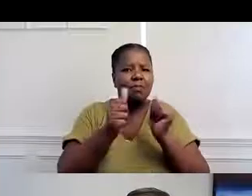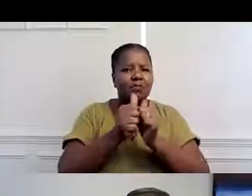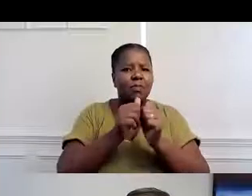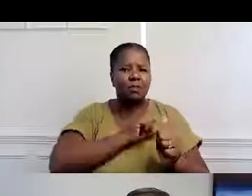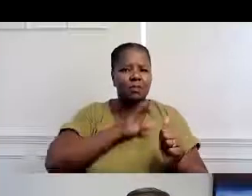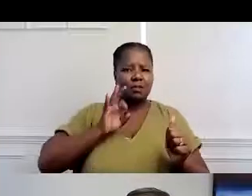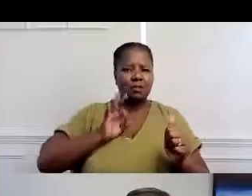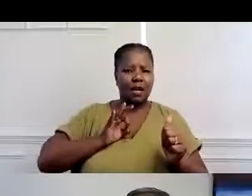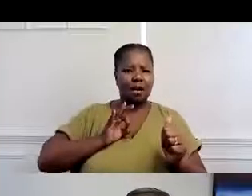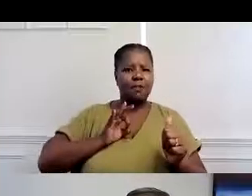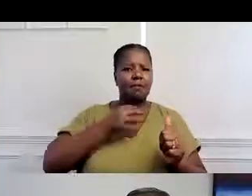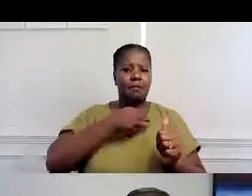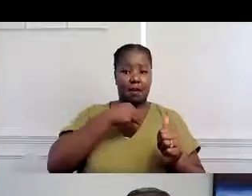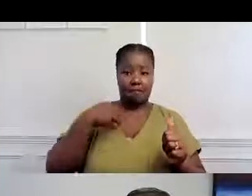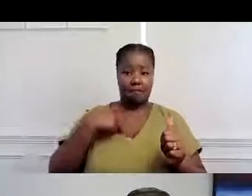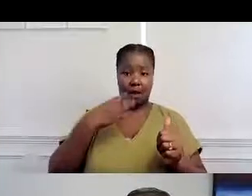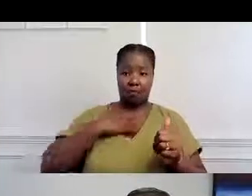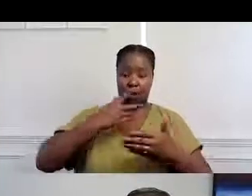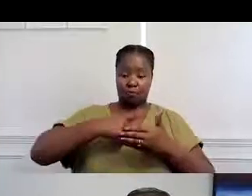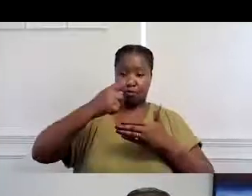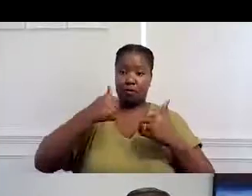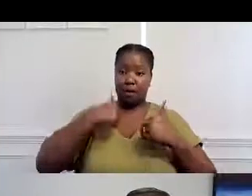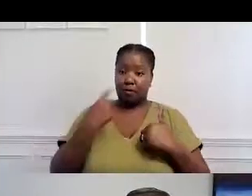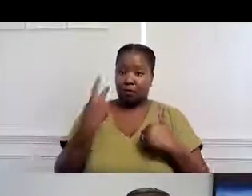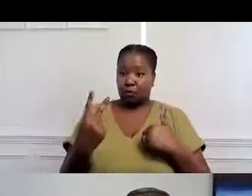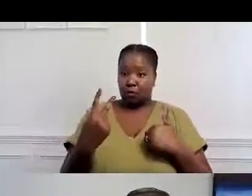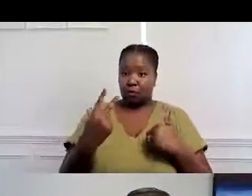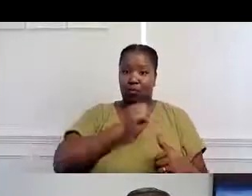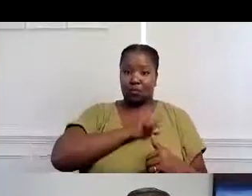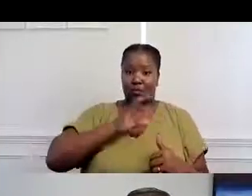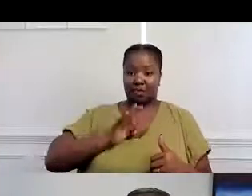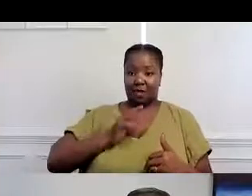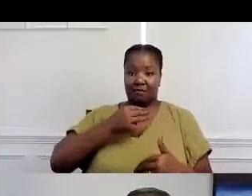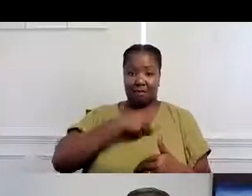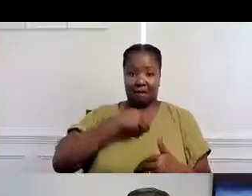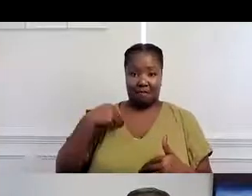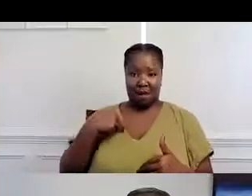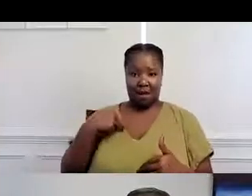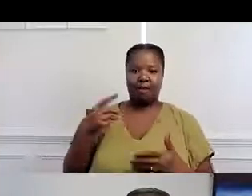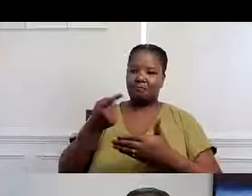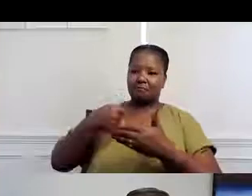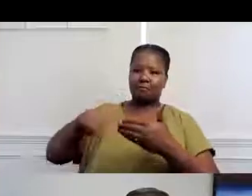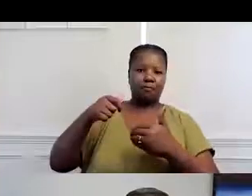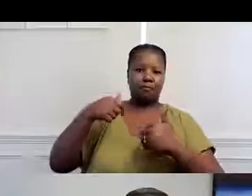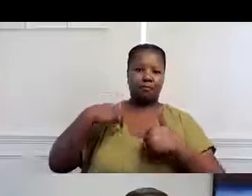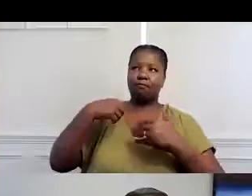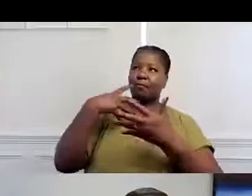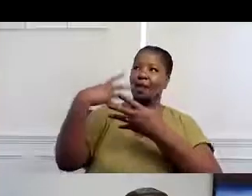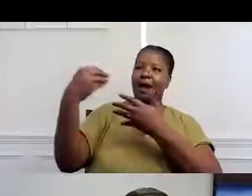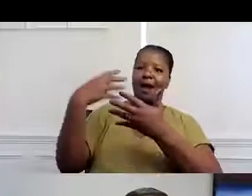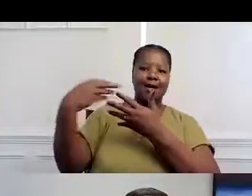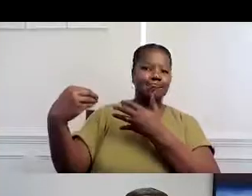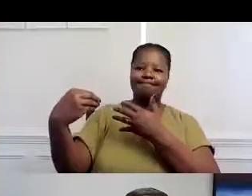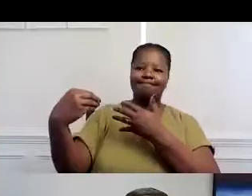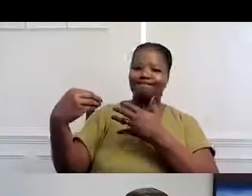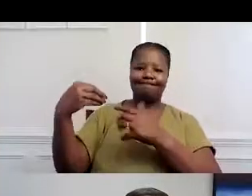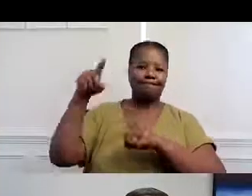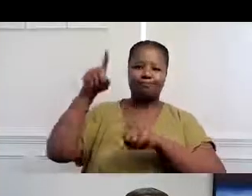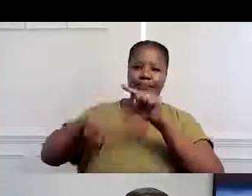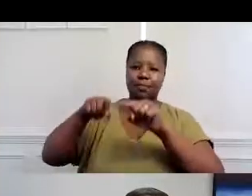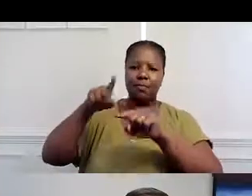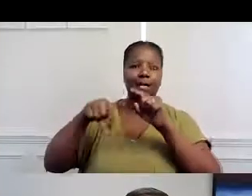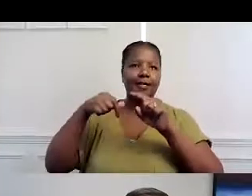medio de miembros del personal de mi programa. Hay dos en particular. Y realmente ellos no me pueden llevar